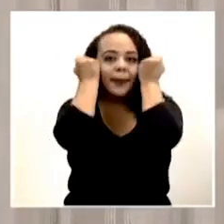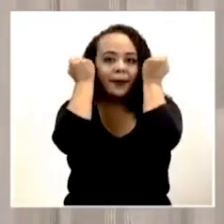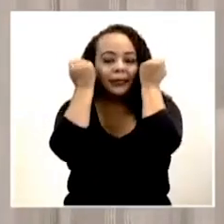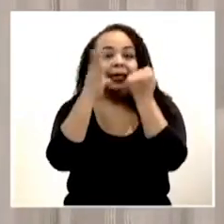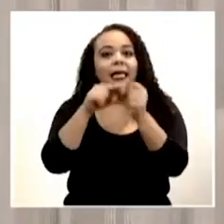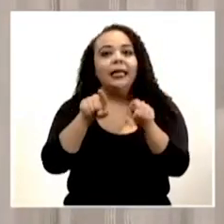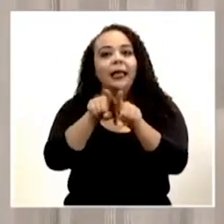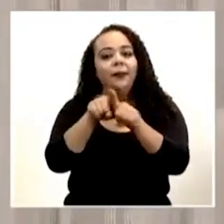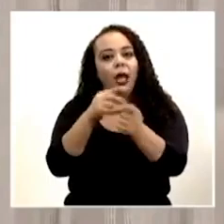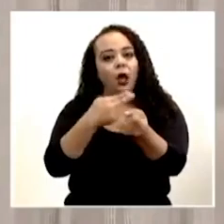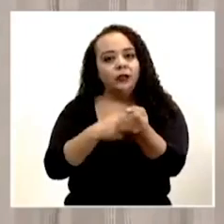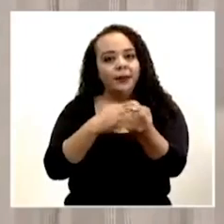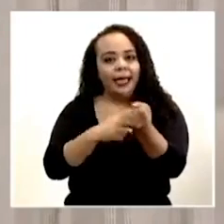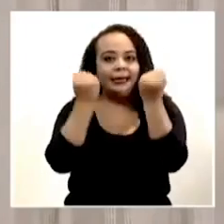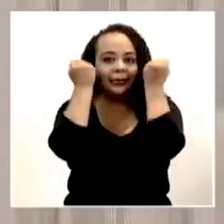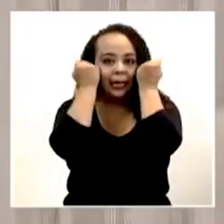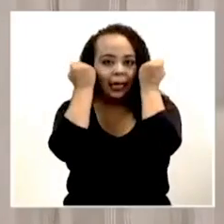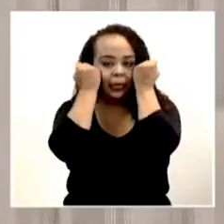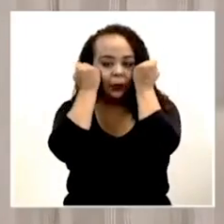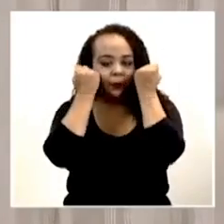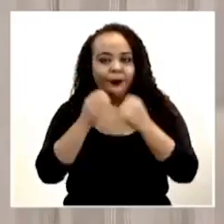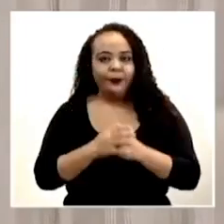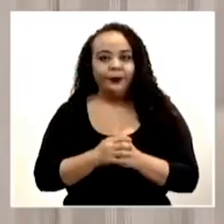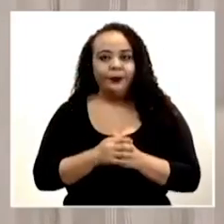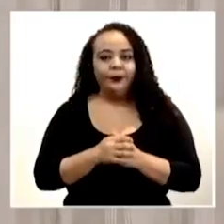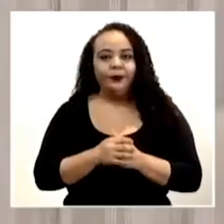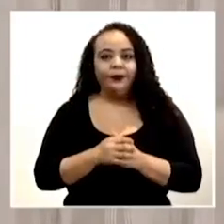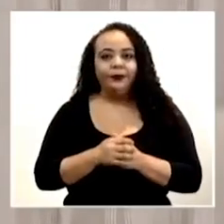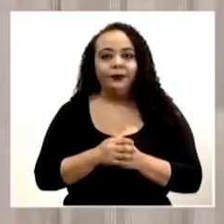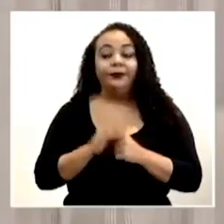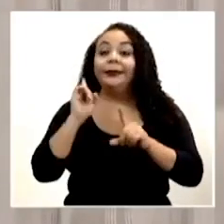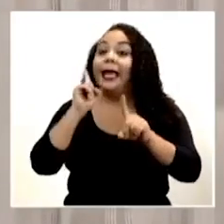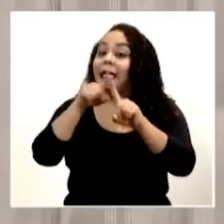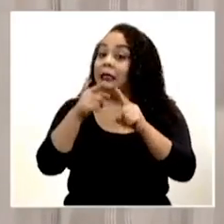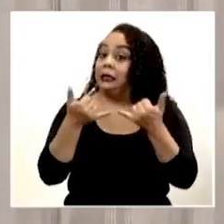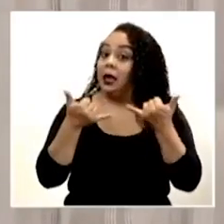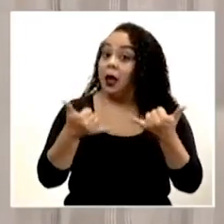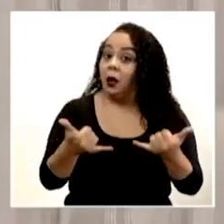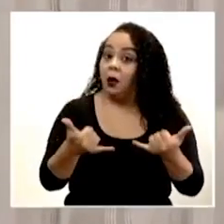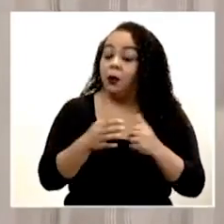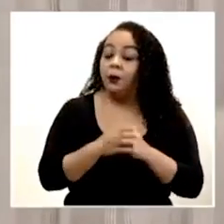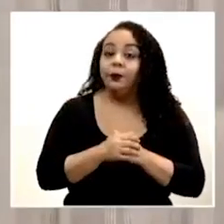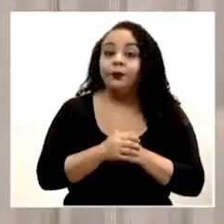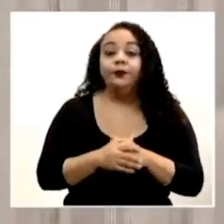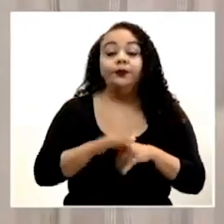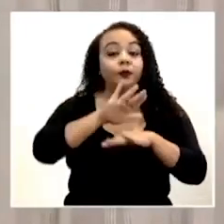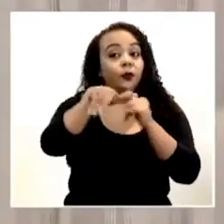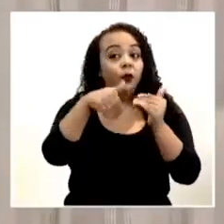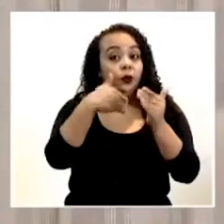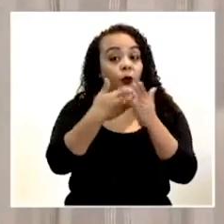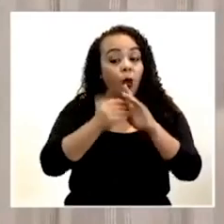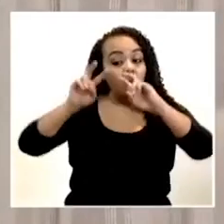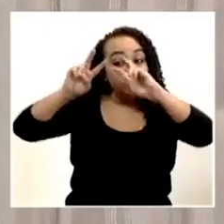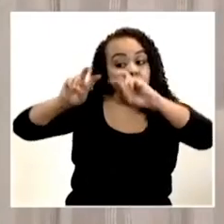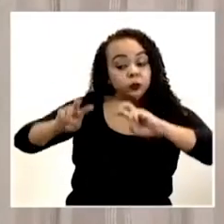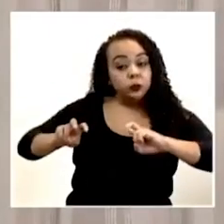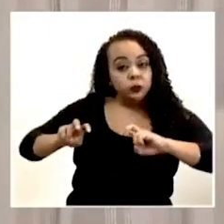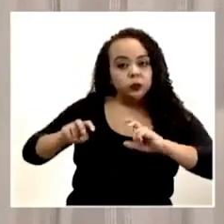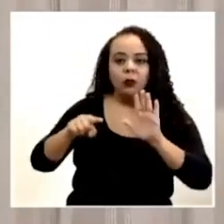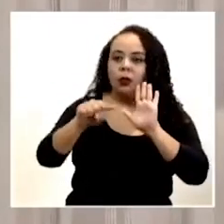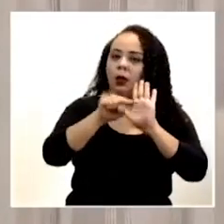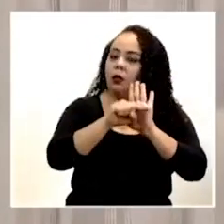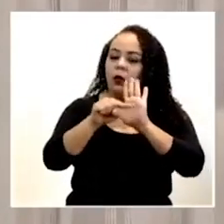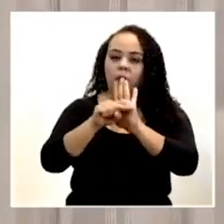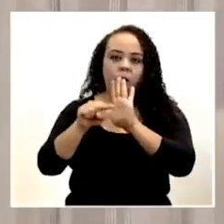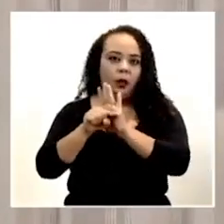el hospital psiquiátrico de Pavas. Hasta el día de hoy, todo ese muestreo ha salido negativo